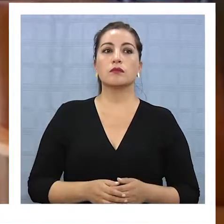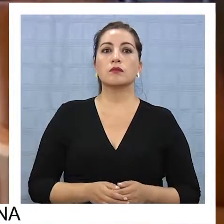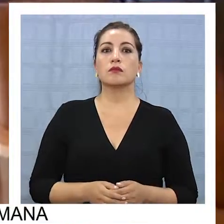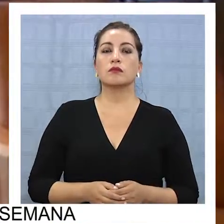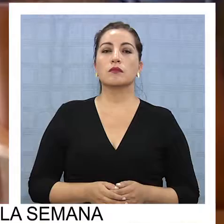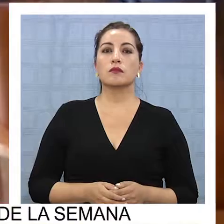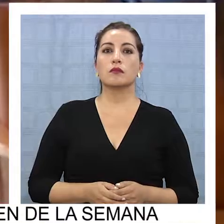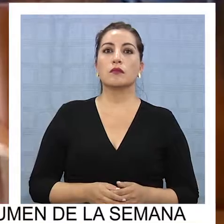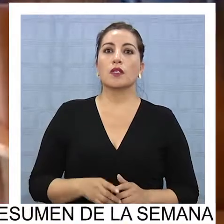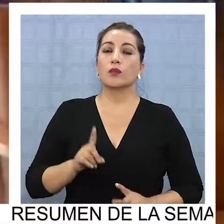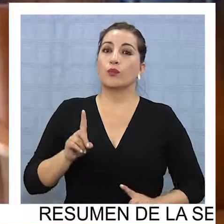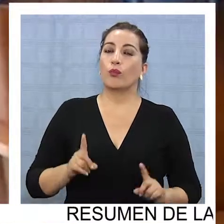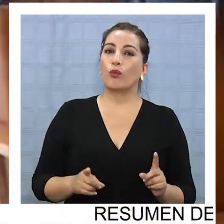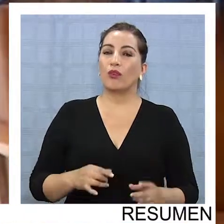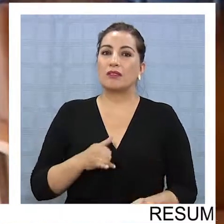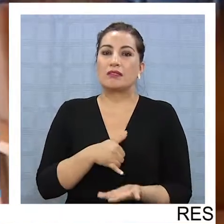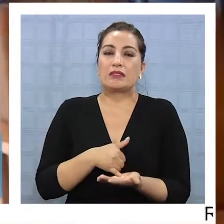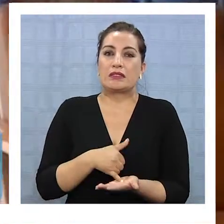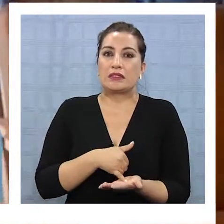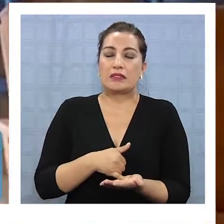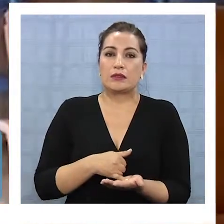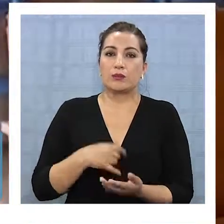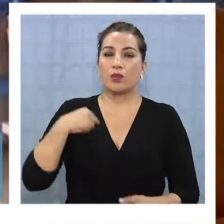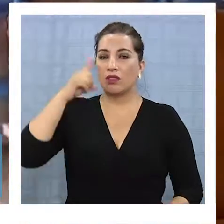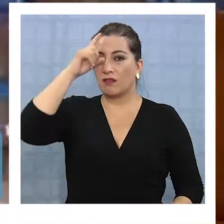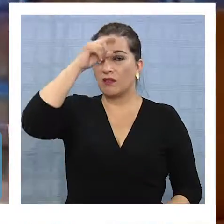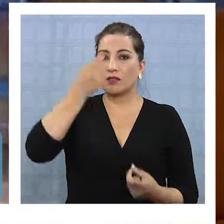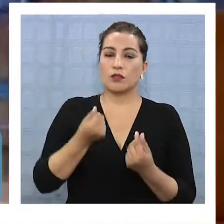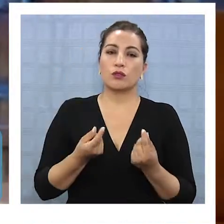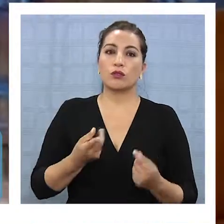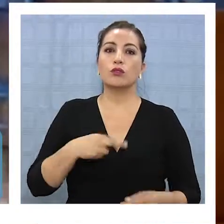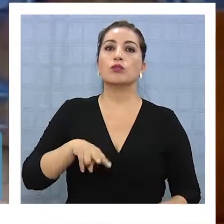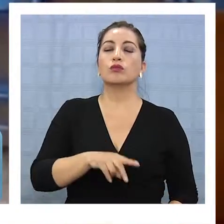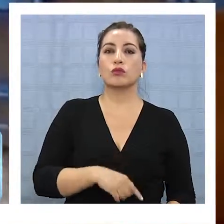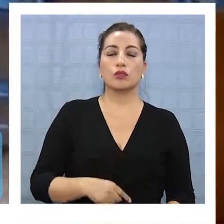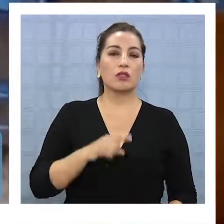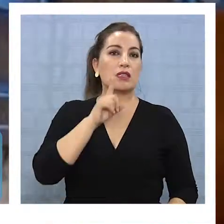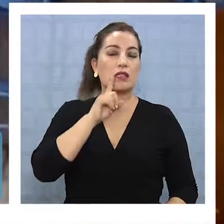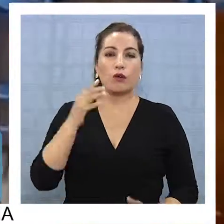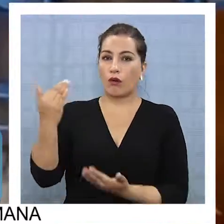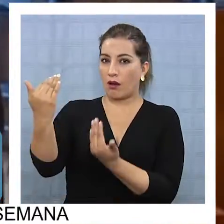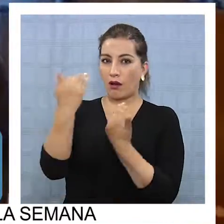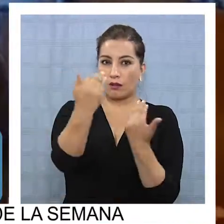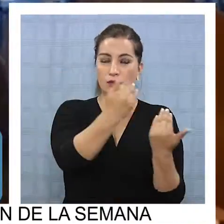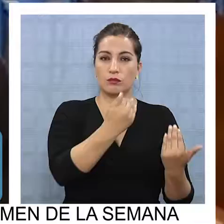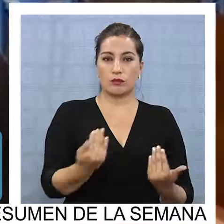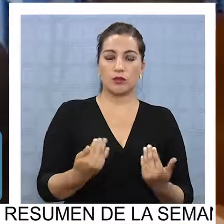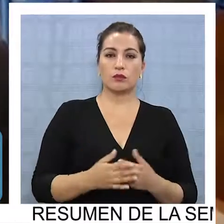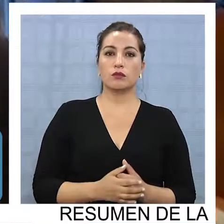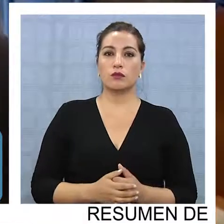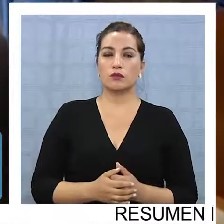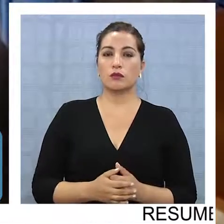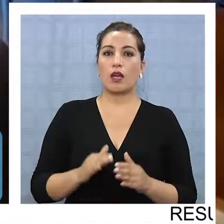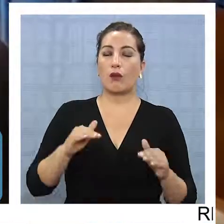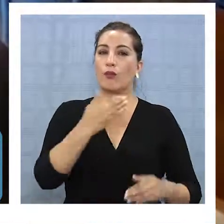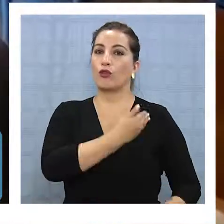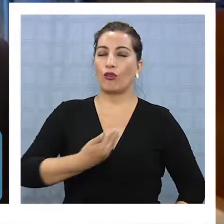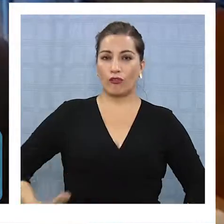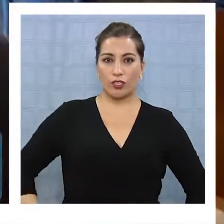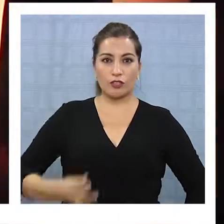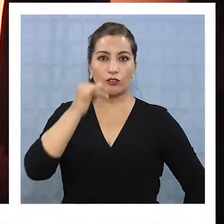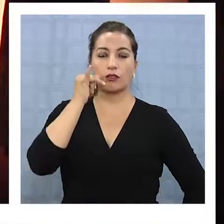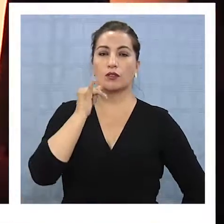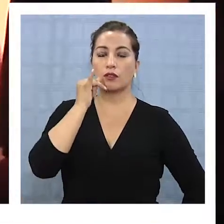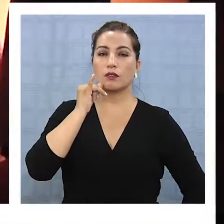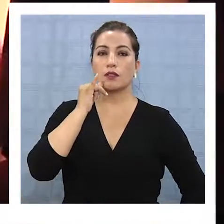en algunos aprietos económicos, porque nosotros contábamos con el apoyo, supuestamente con el apoyo del gobierno regional,